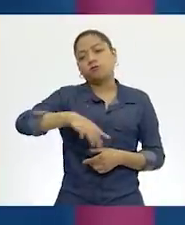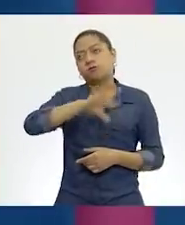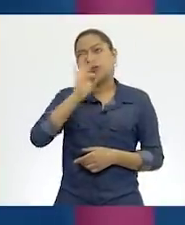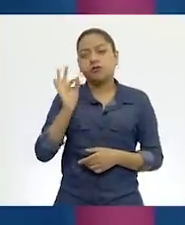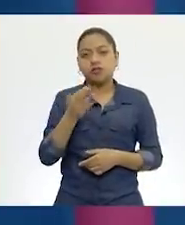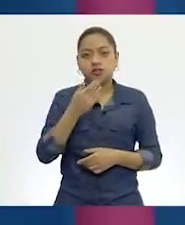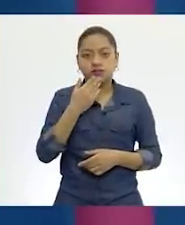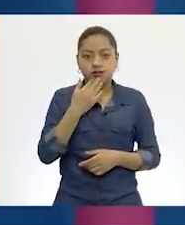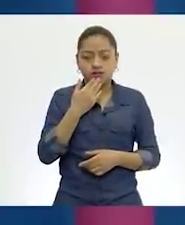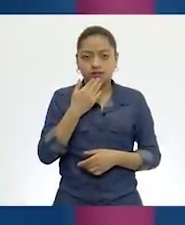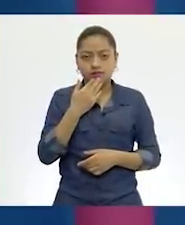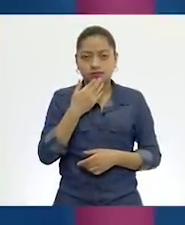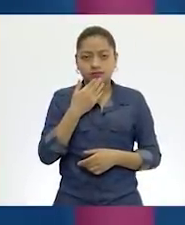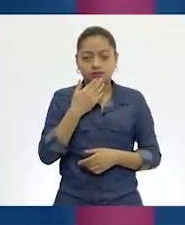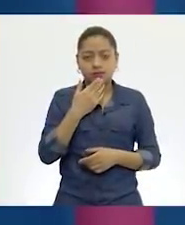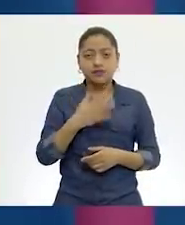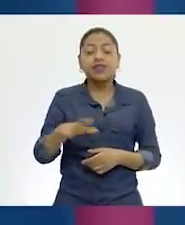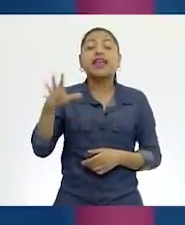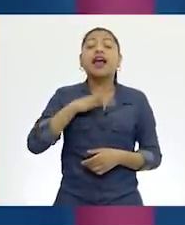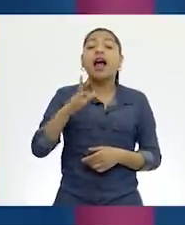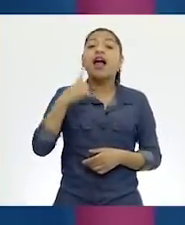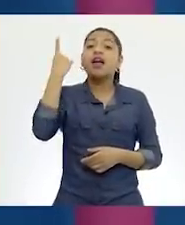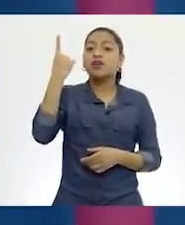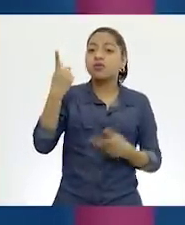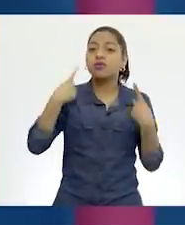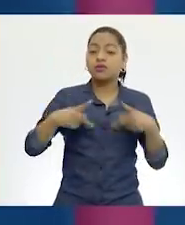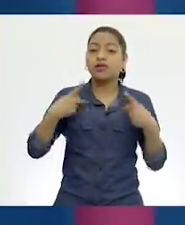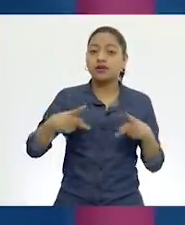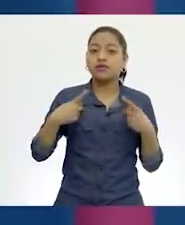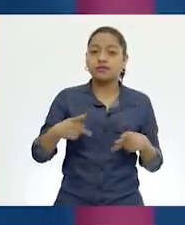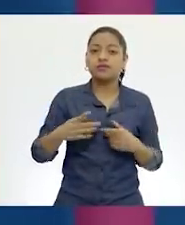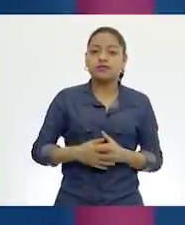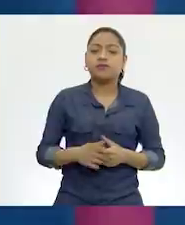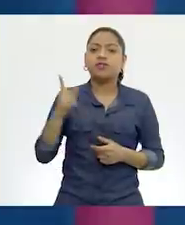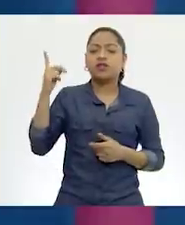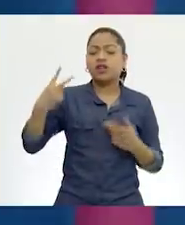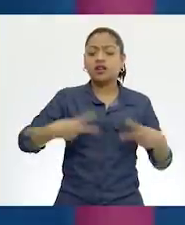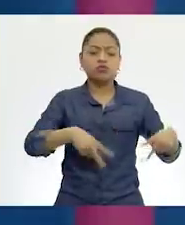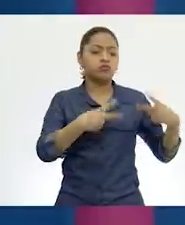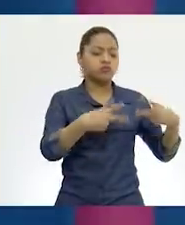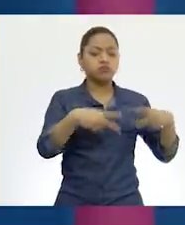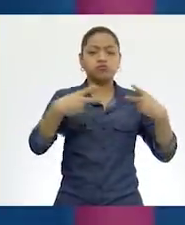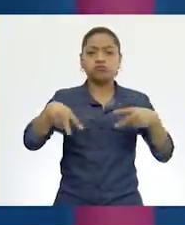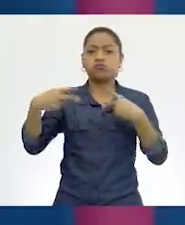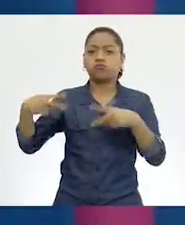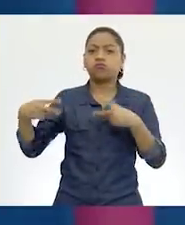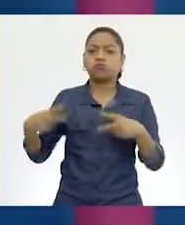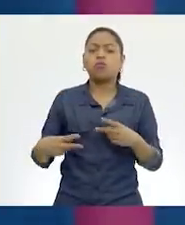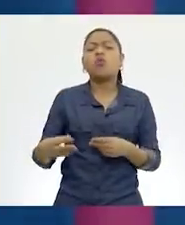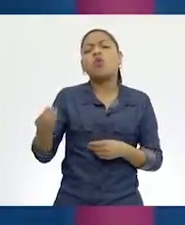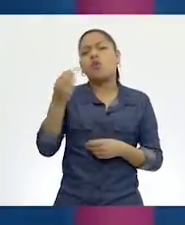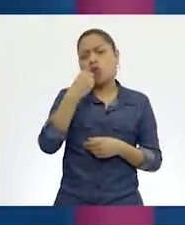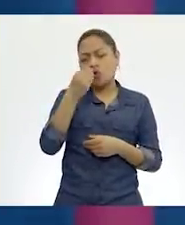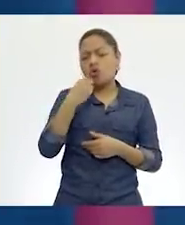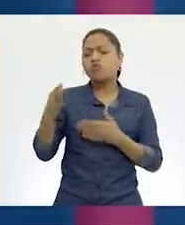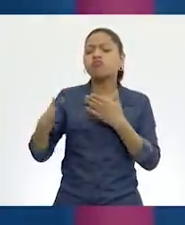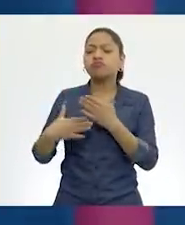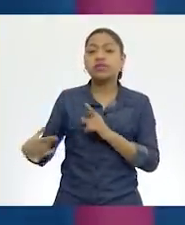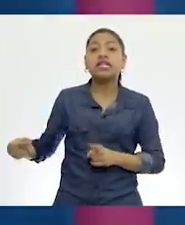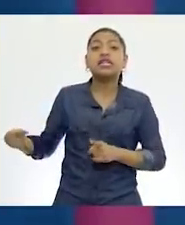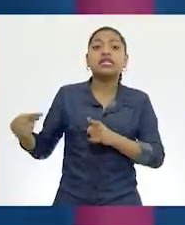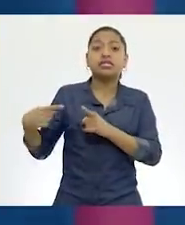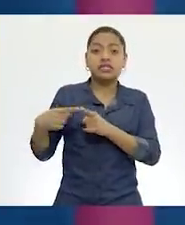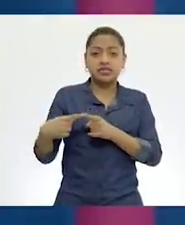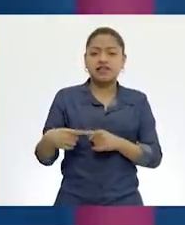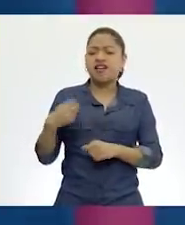Pues elegiría... Hay una persona que ha estado vendiendo pues comida en una esquina y